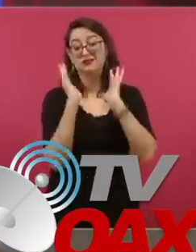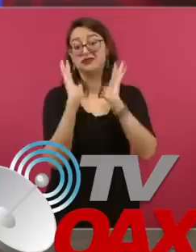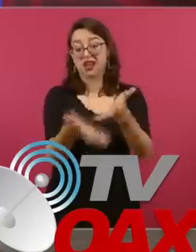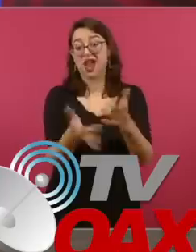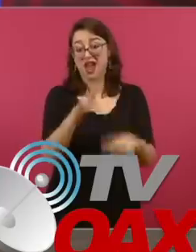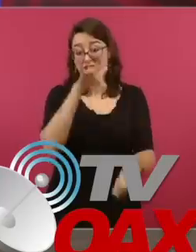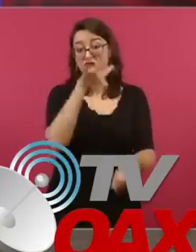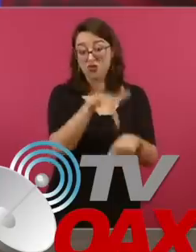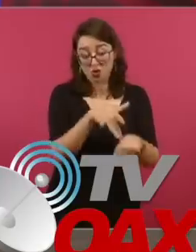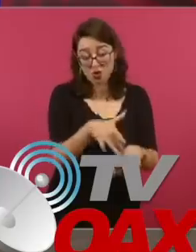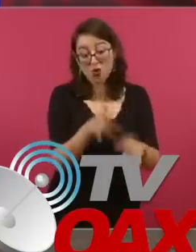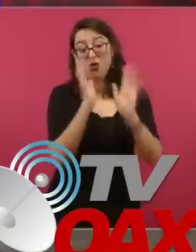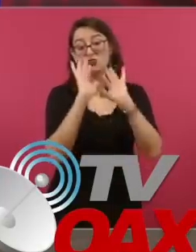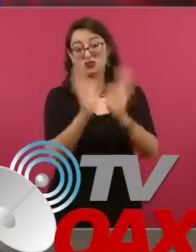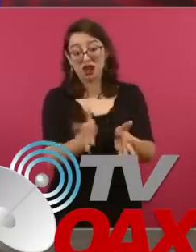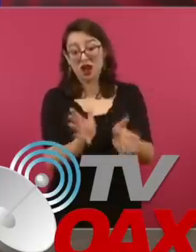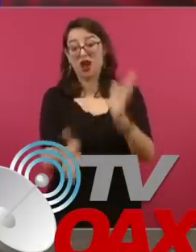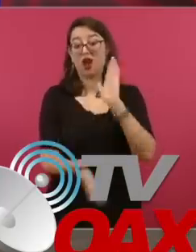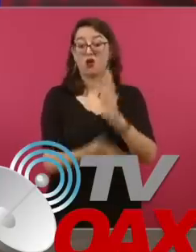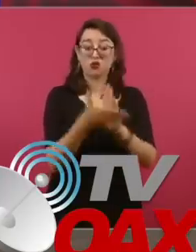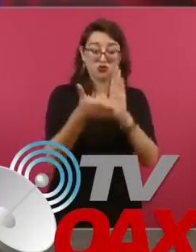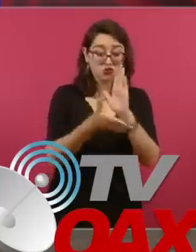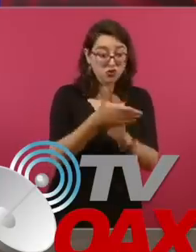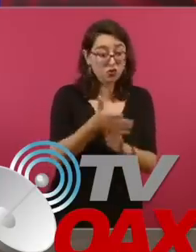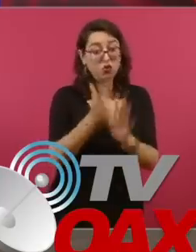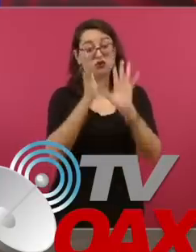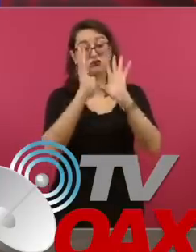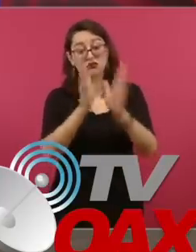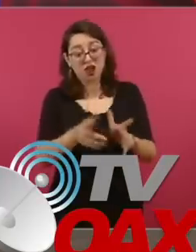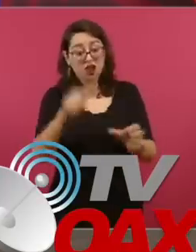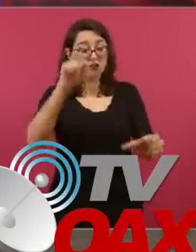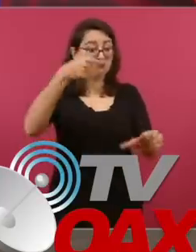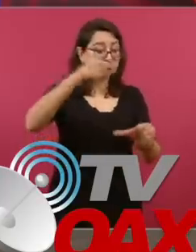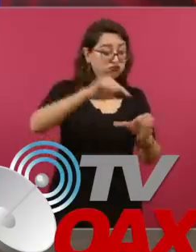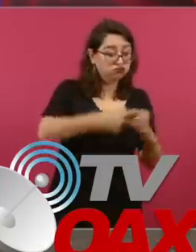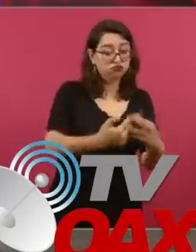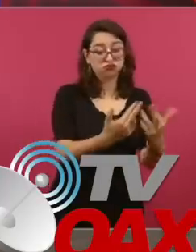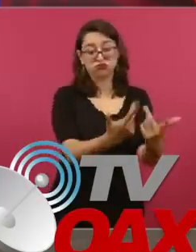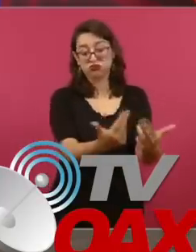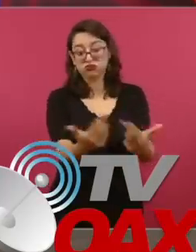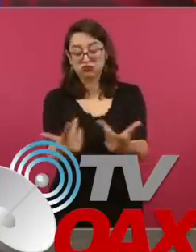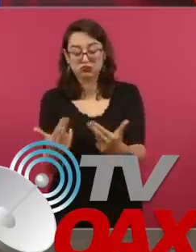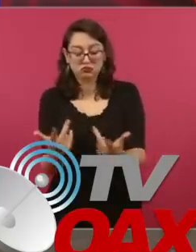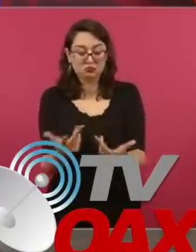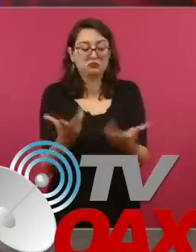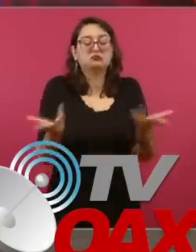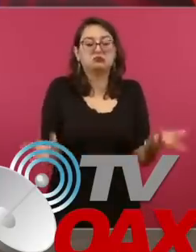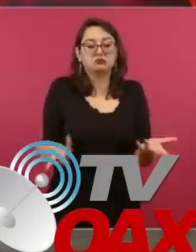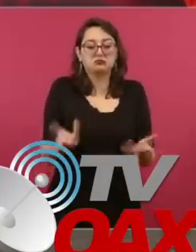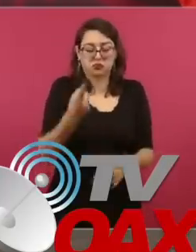ecoturístico con esto